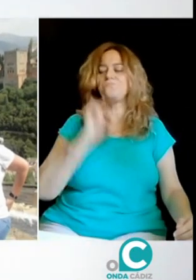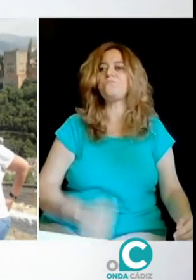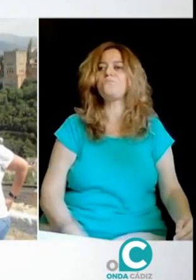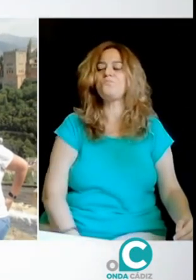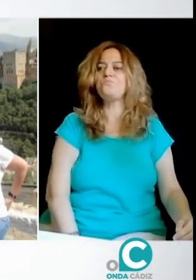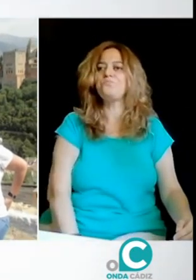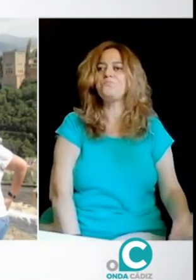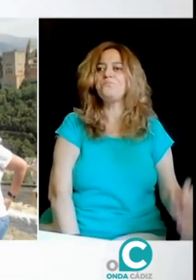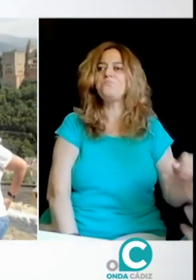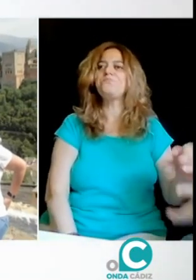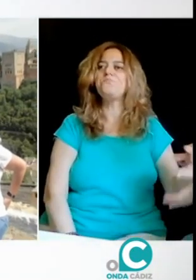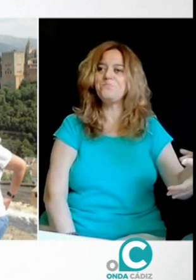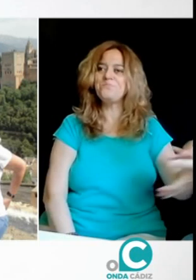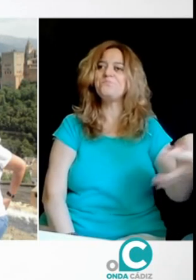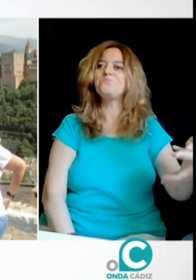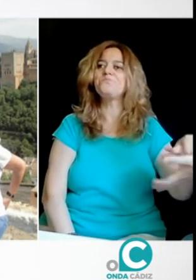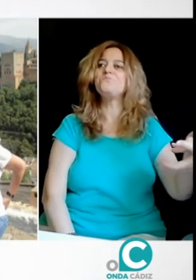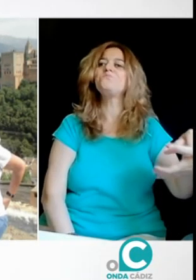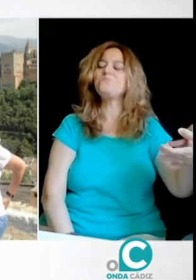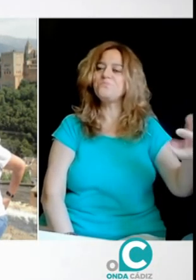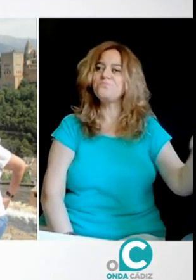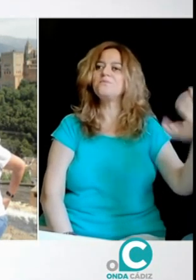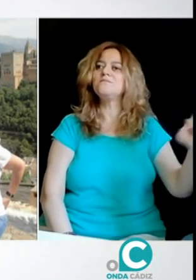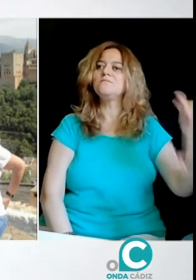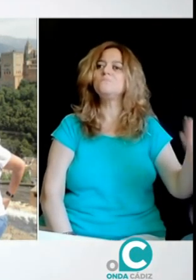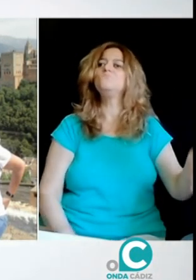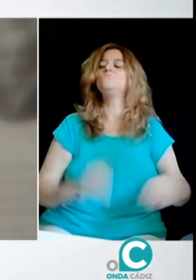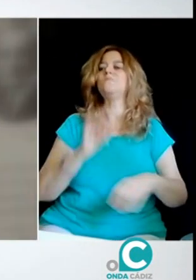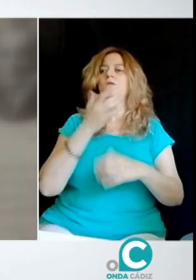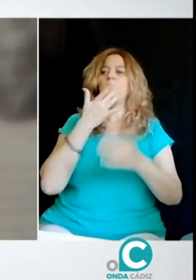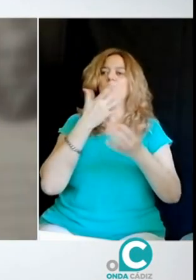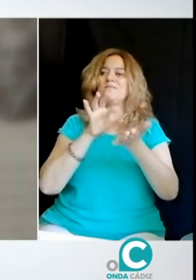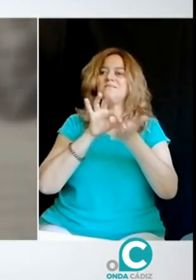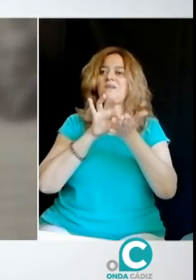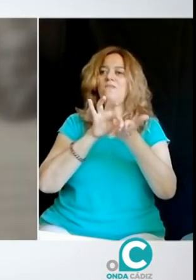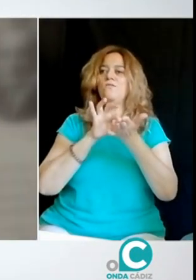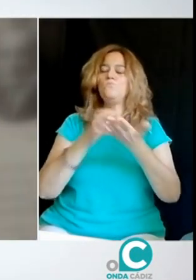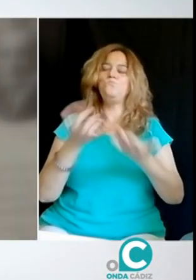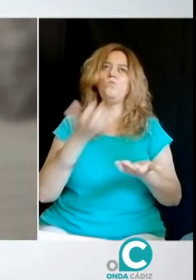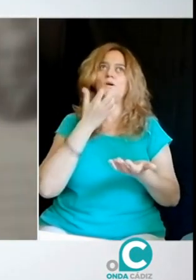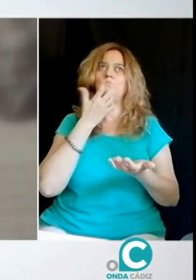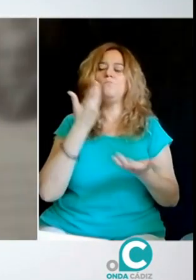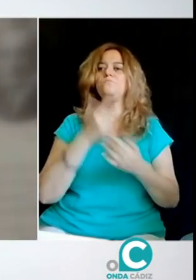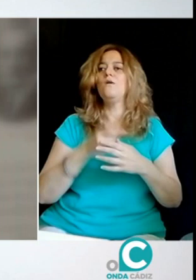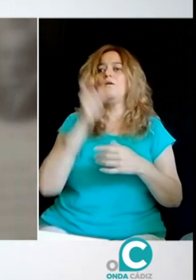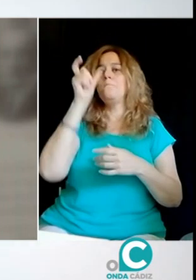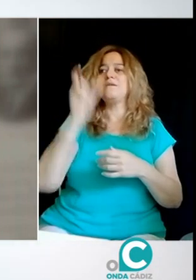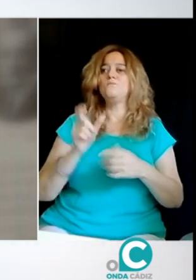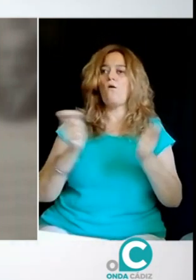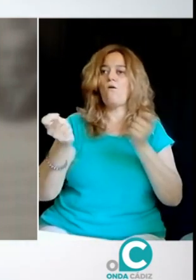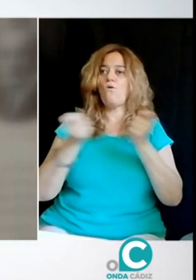nos acompañan a todo esto que te he comentado de las actividades, ¿no? Y excursiones